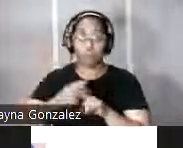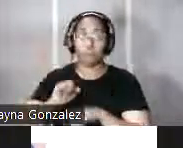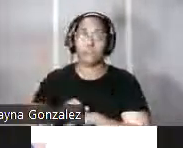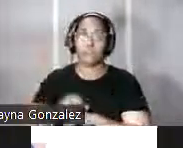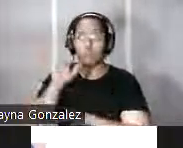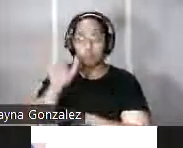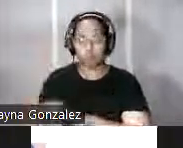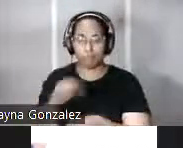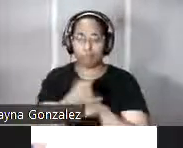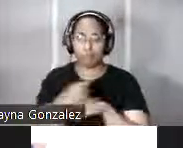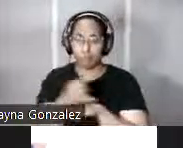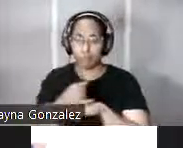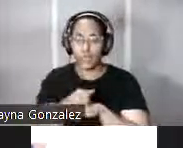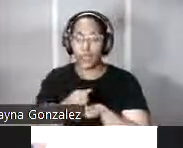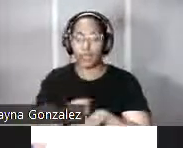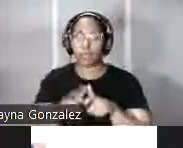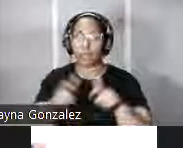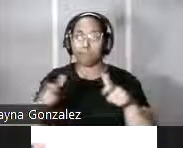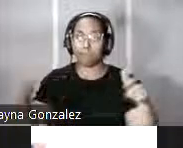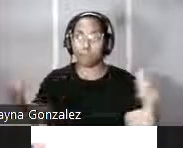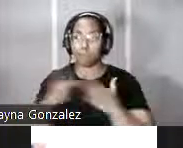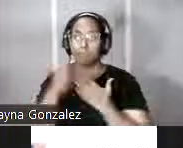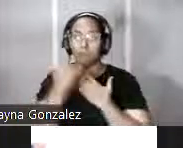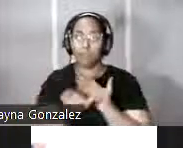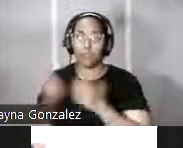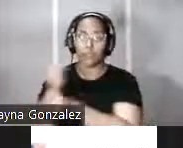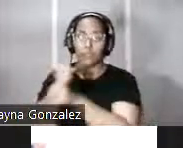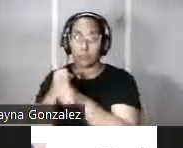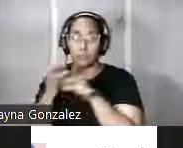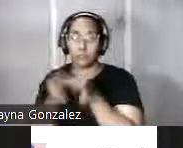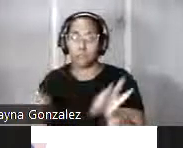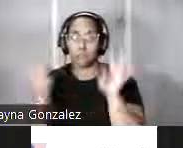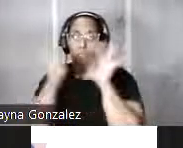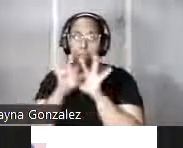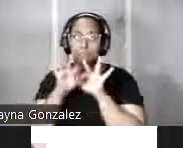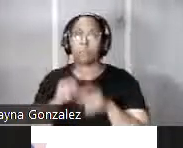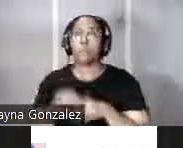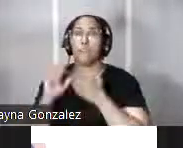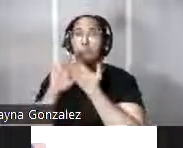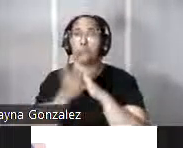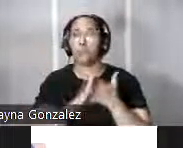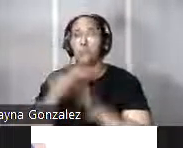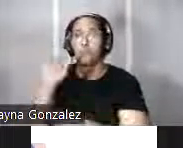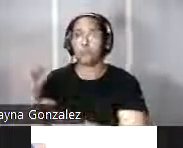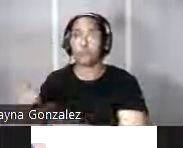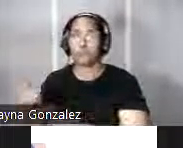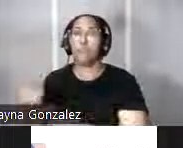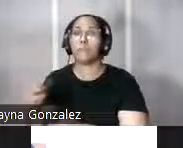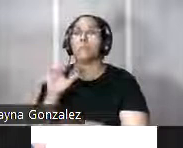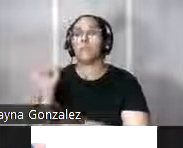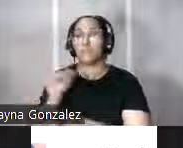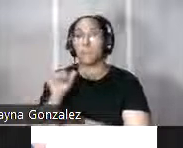la isla O'Reilly elaboró no solamente el proyecto defensivo más importante de la ciudad de San Juan sino que también